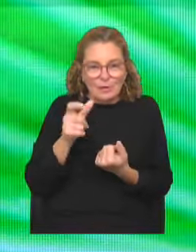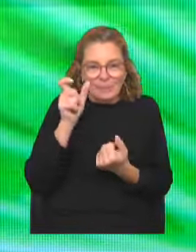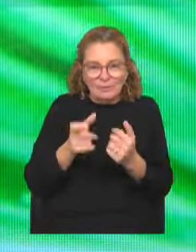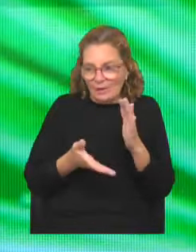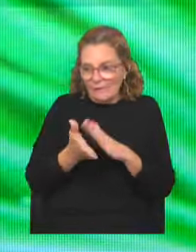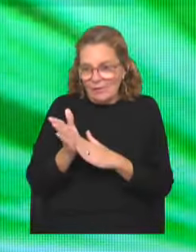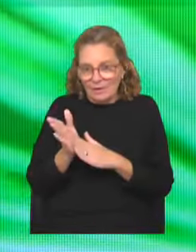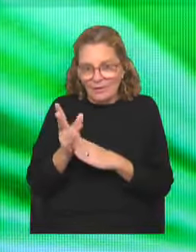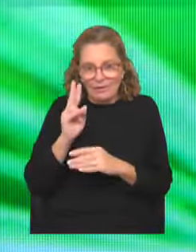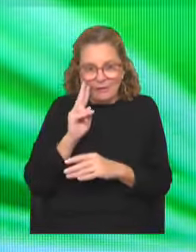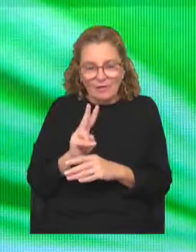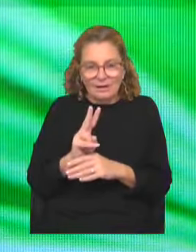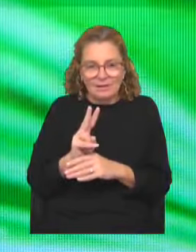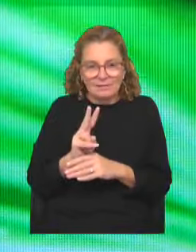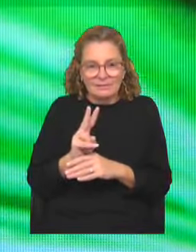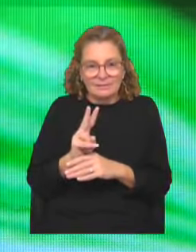salieron de verla,